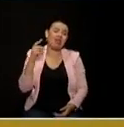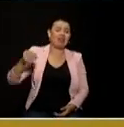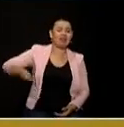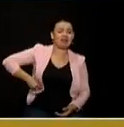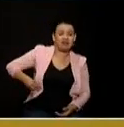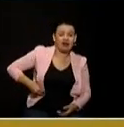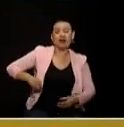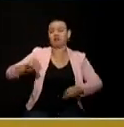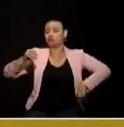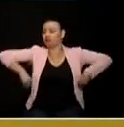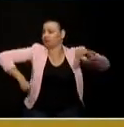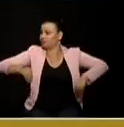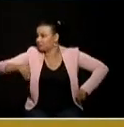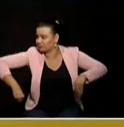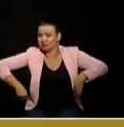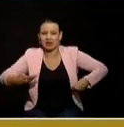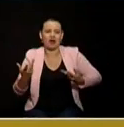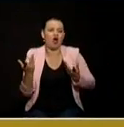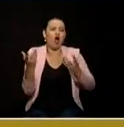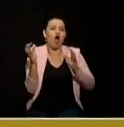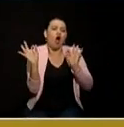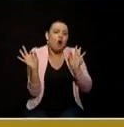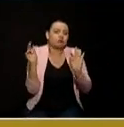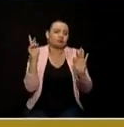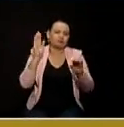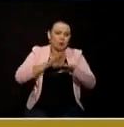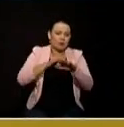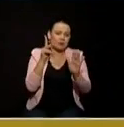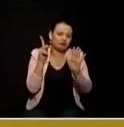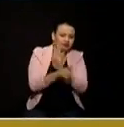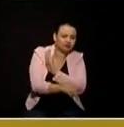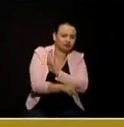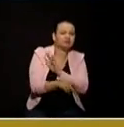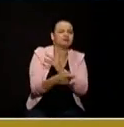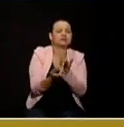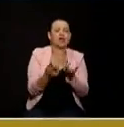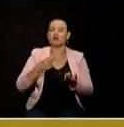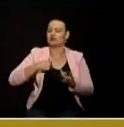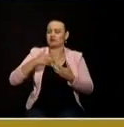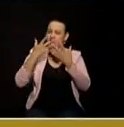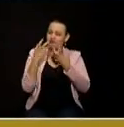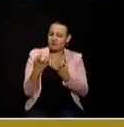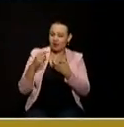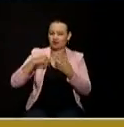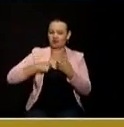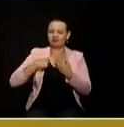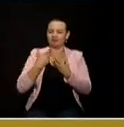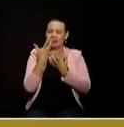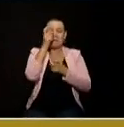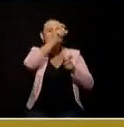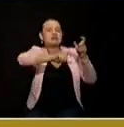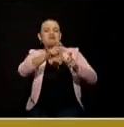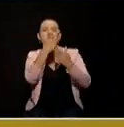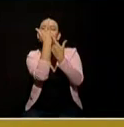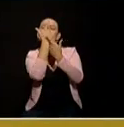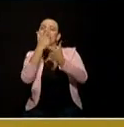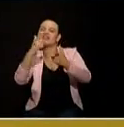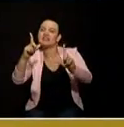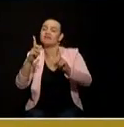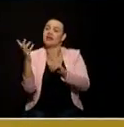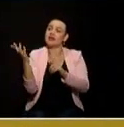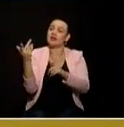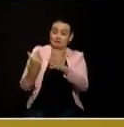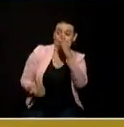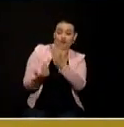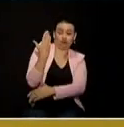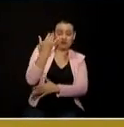estar con la violencia yo soy el candidato de la política alternativa y la nueva ciudadanía libres somos la nueva ola de la política